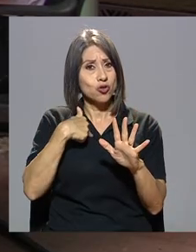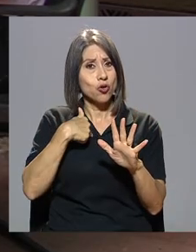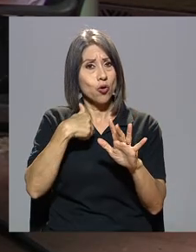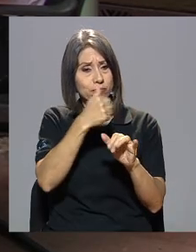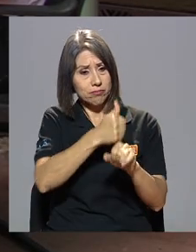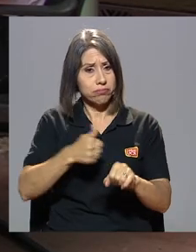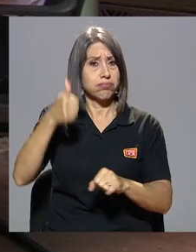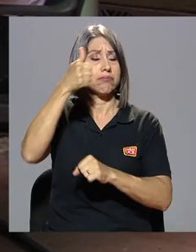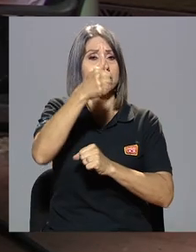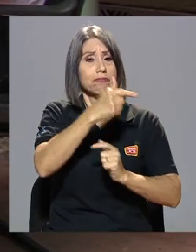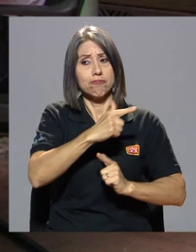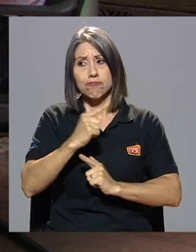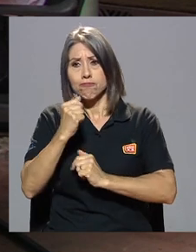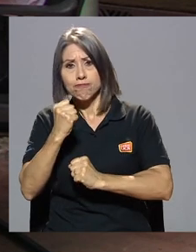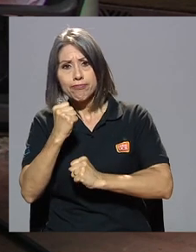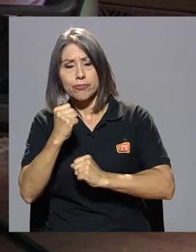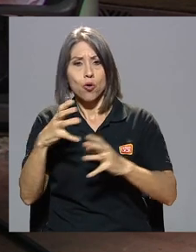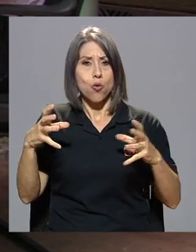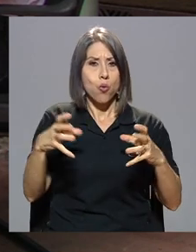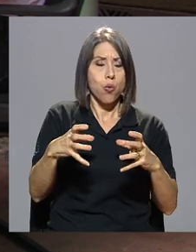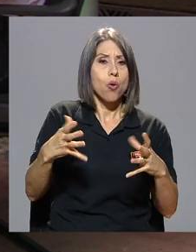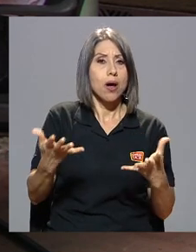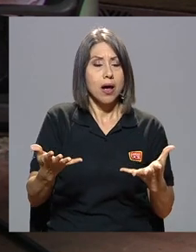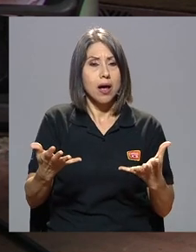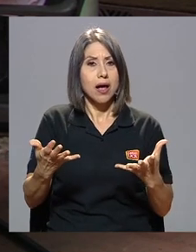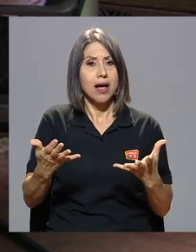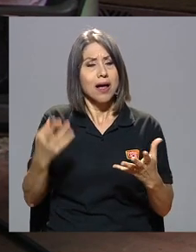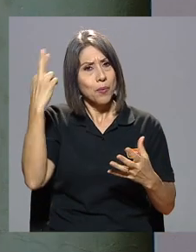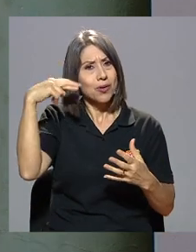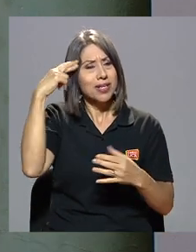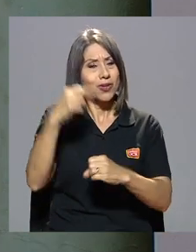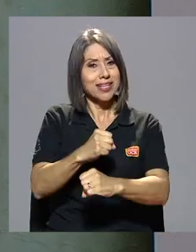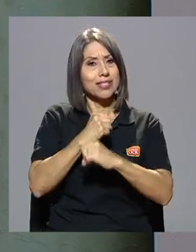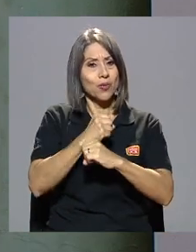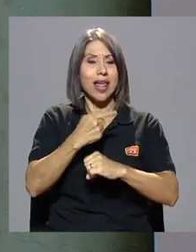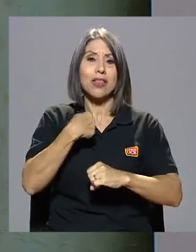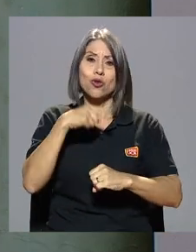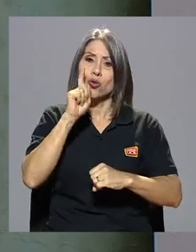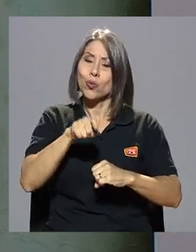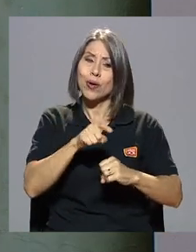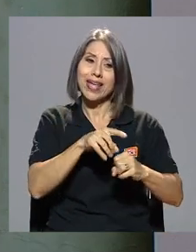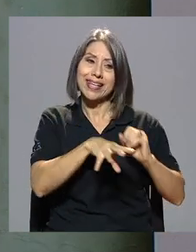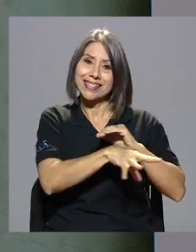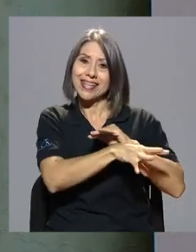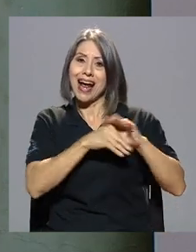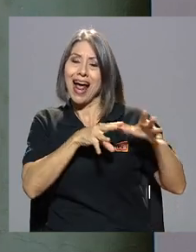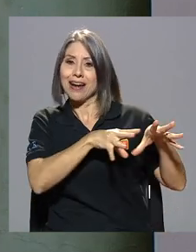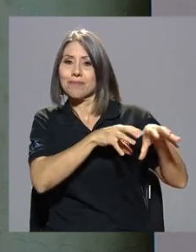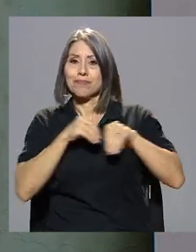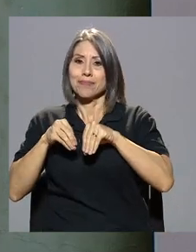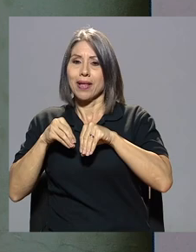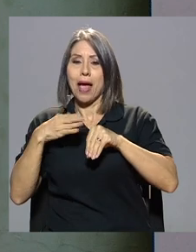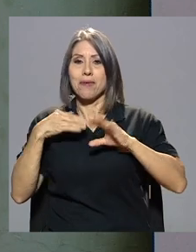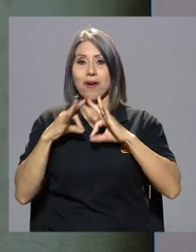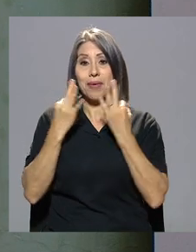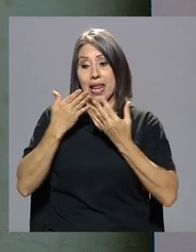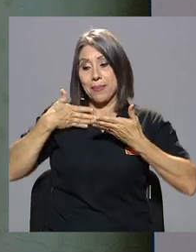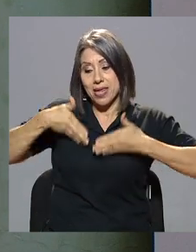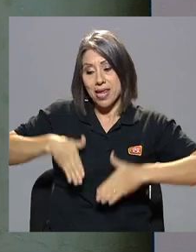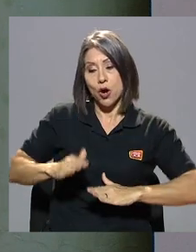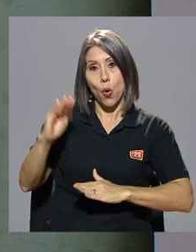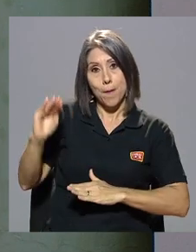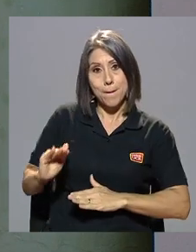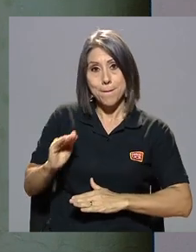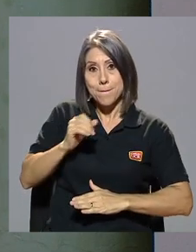al mando de una brigada entonces por razones de seguridad tuve que sacar a mi familia mi hijo menor nació en